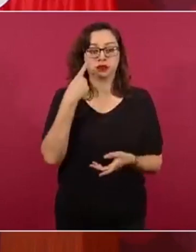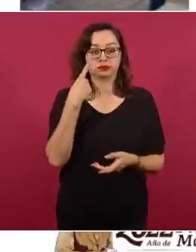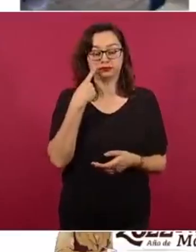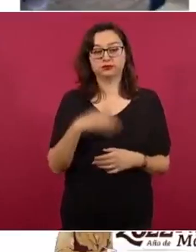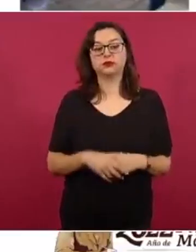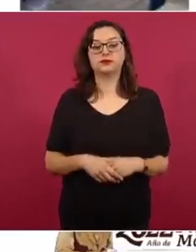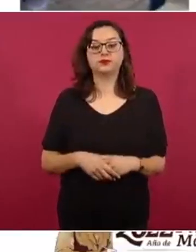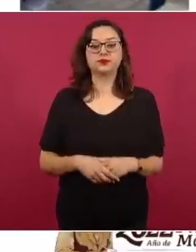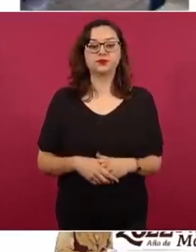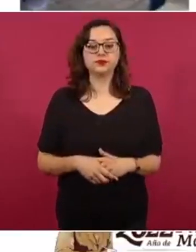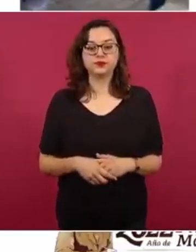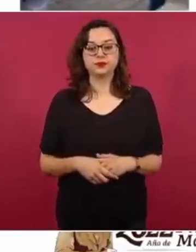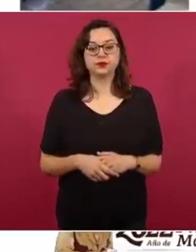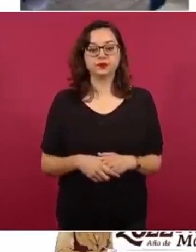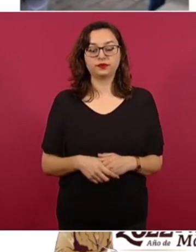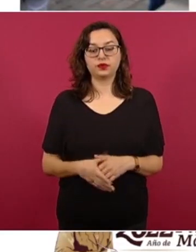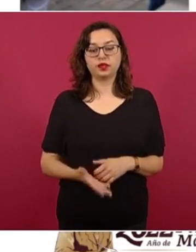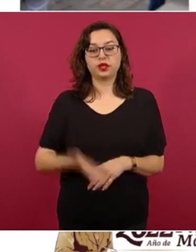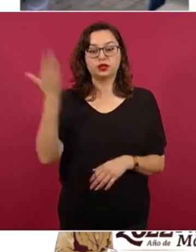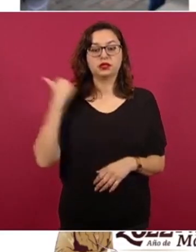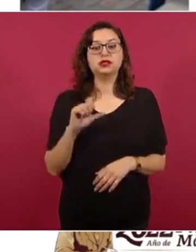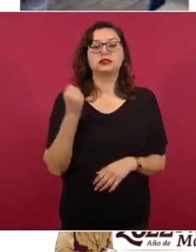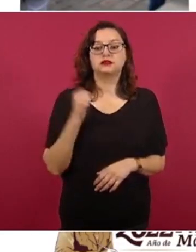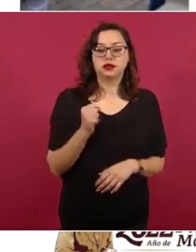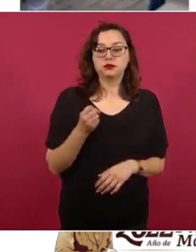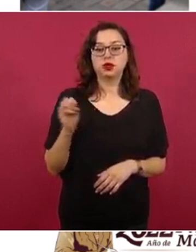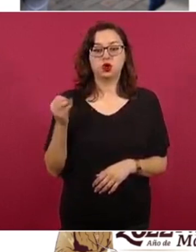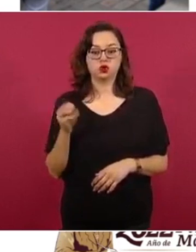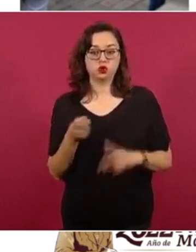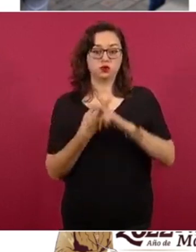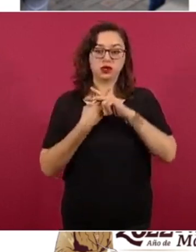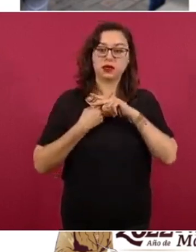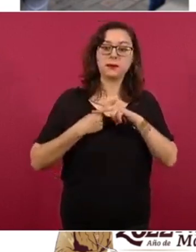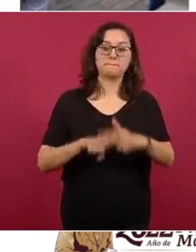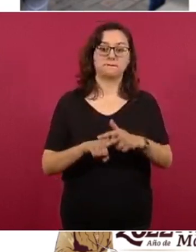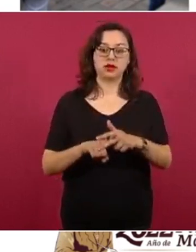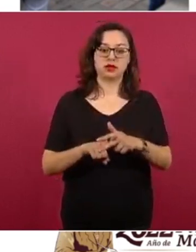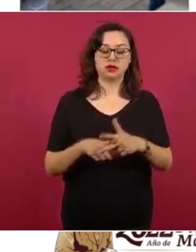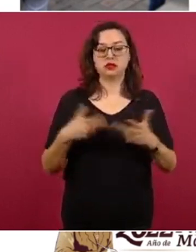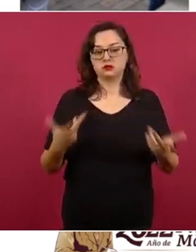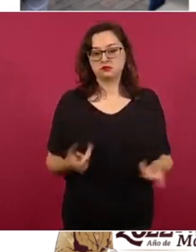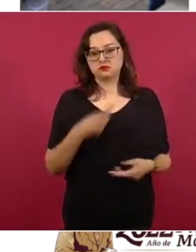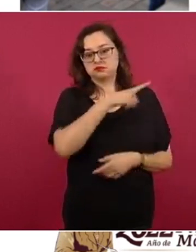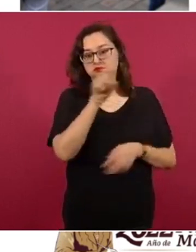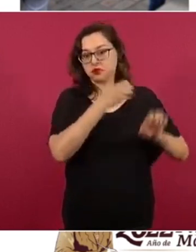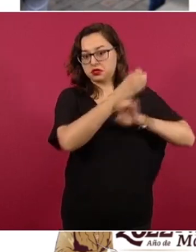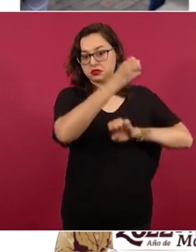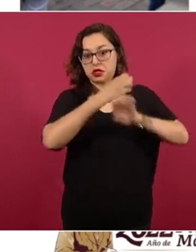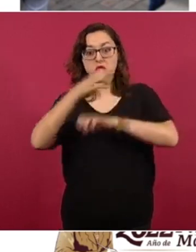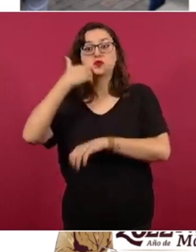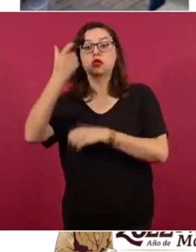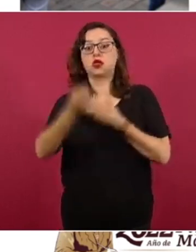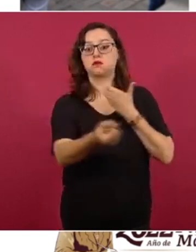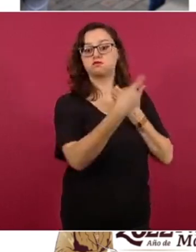después octubre, con un primer planteamiento. Es un proceso de libre asociación por parte de los gobiernos